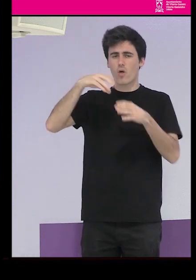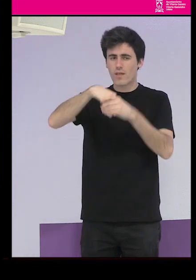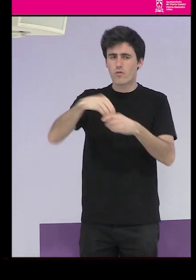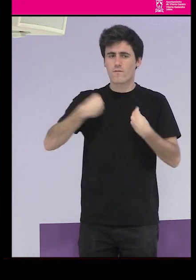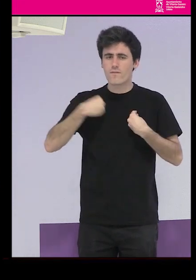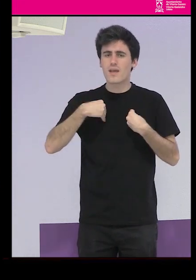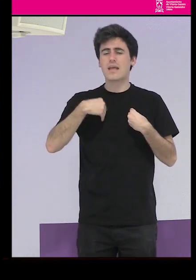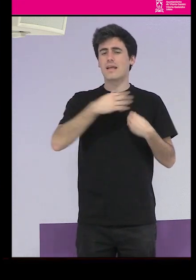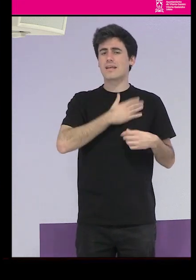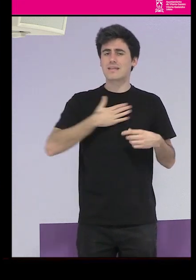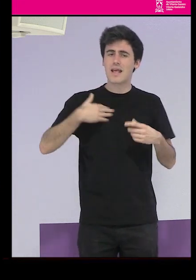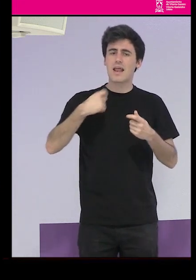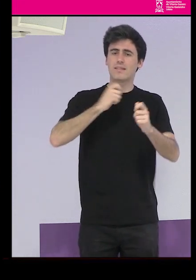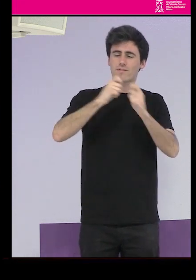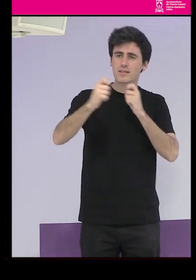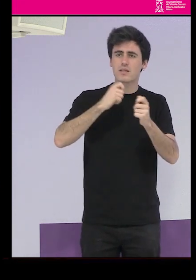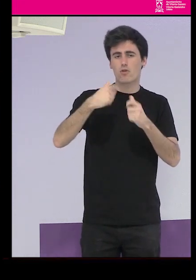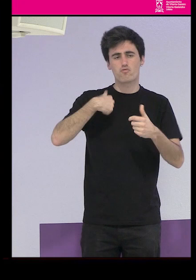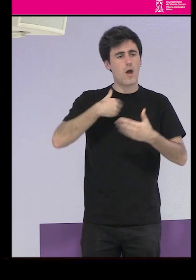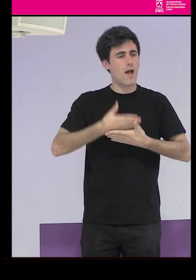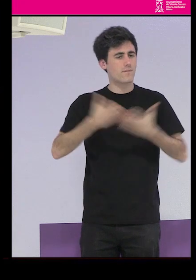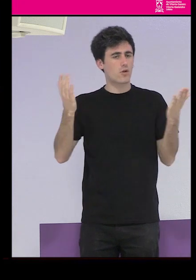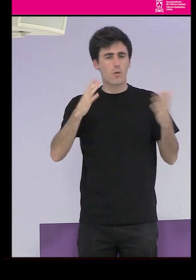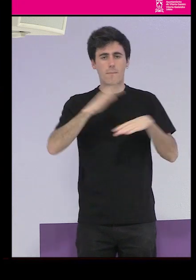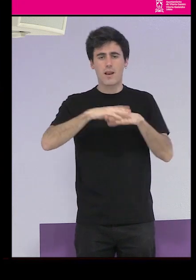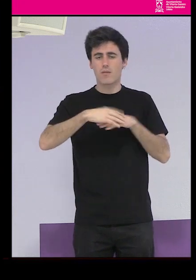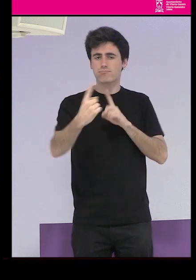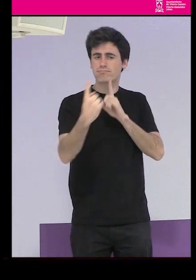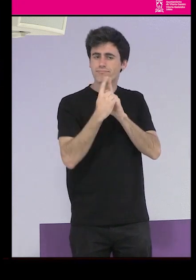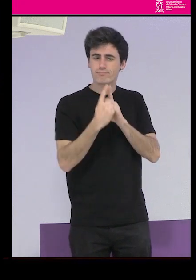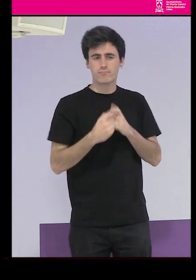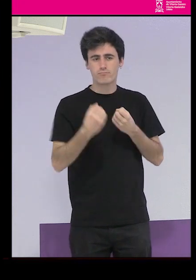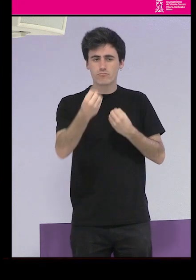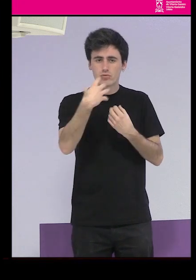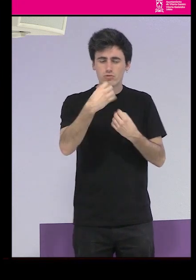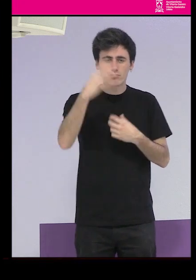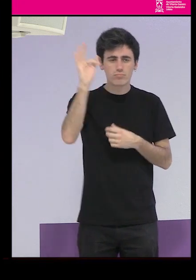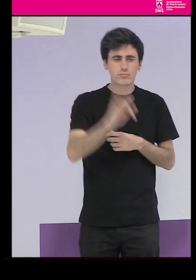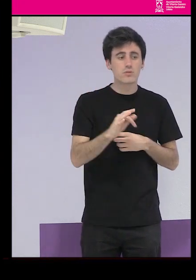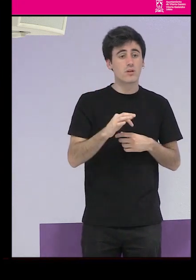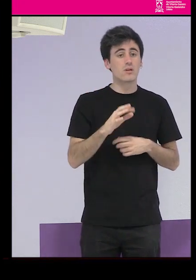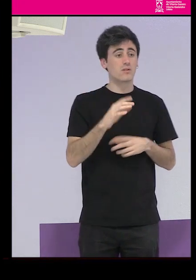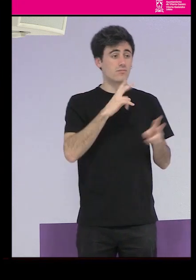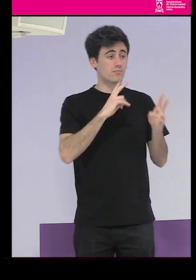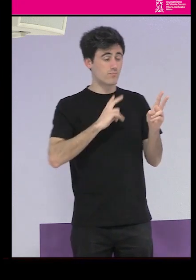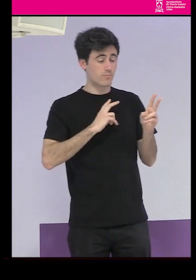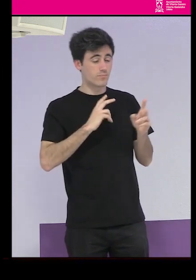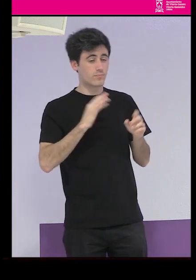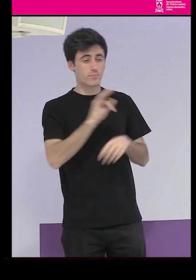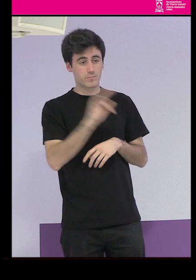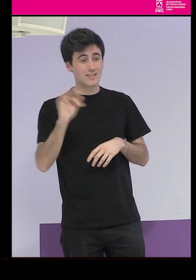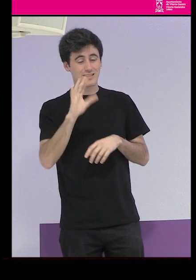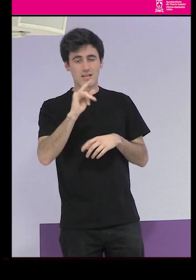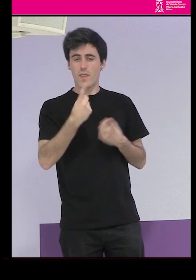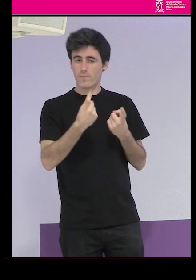contacten DMs abiertos mail abierto todo abierto para encontrar tantos testimonios es necesario es necesario que tengamos